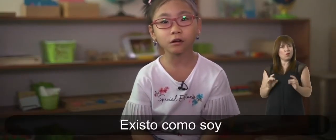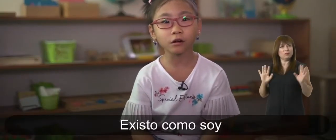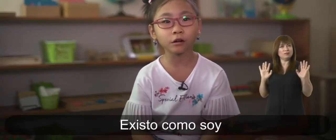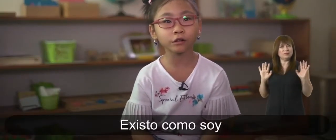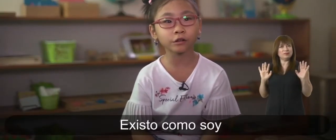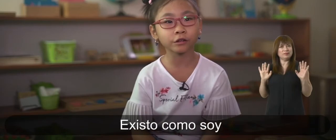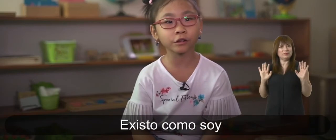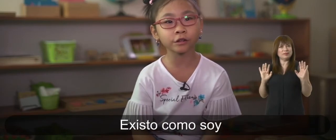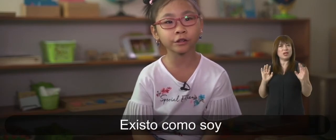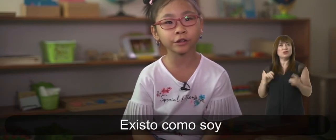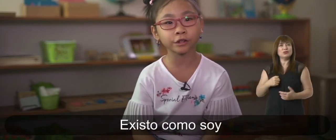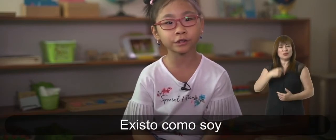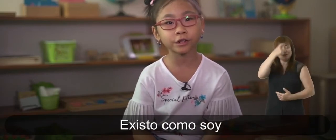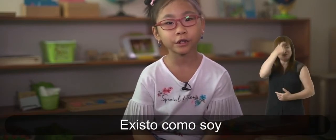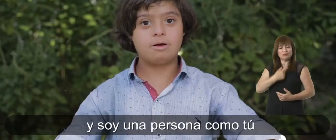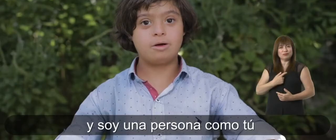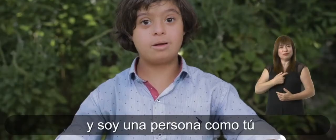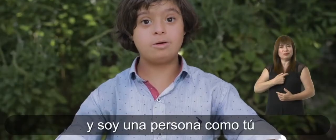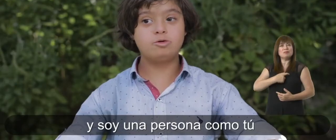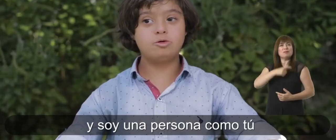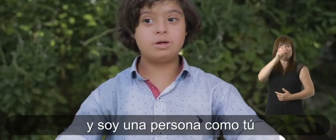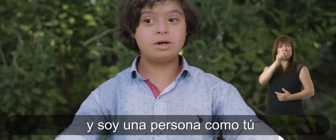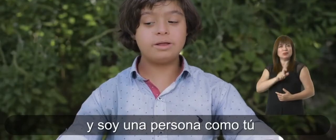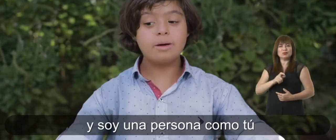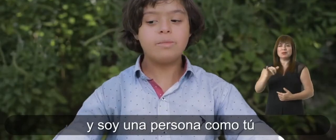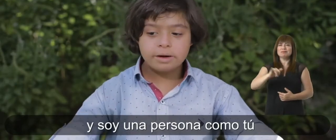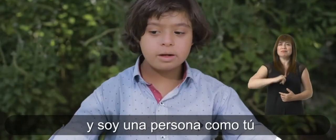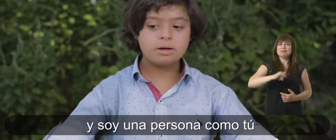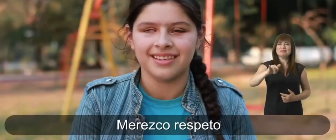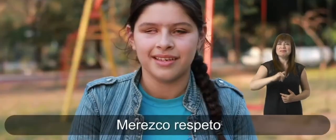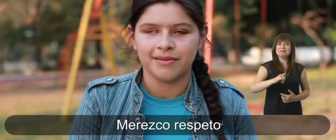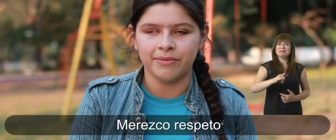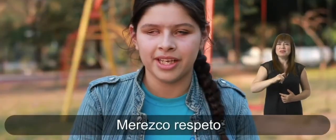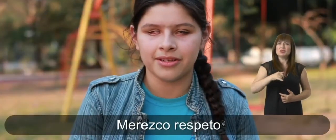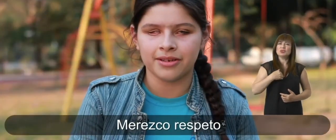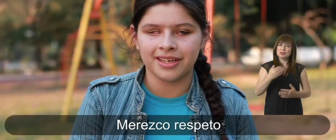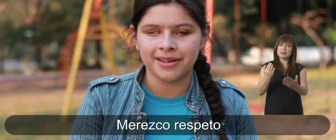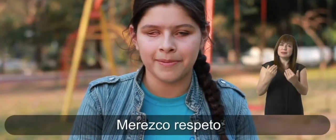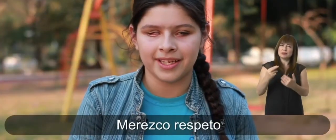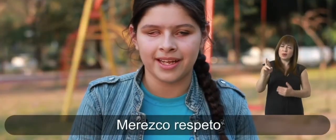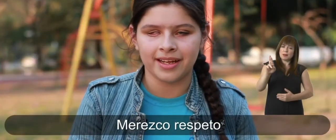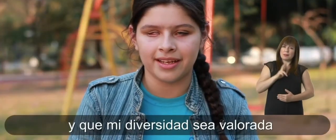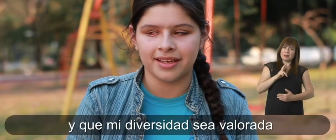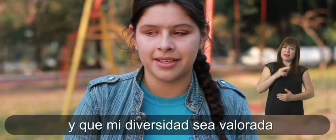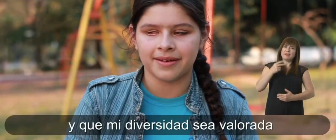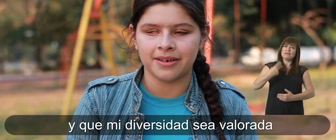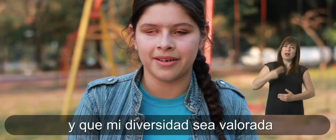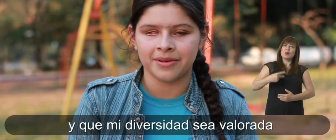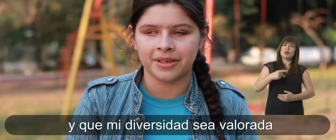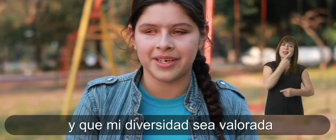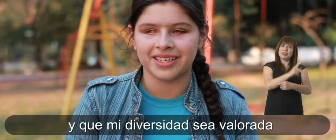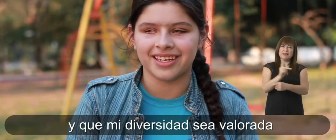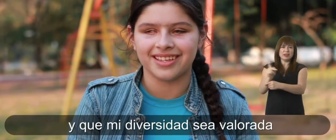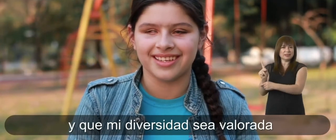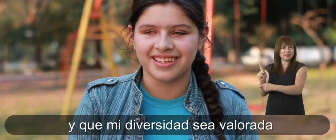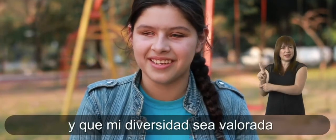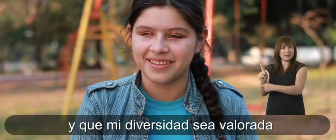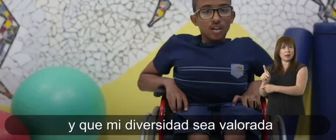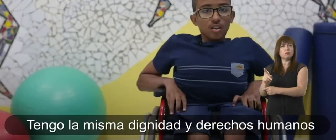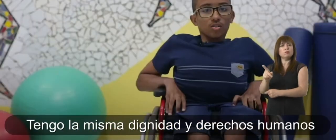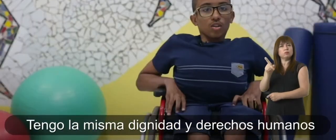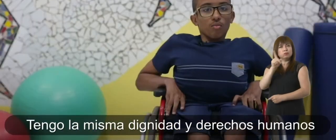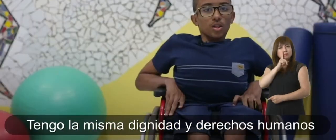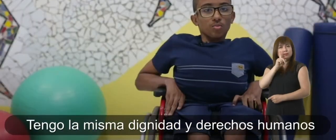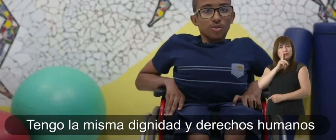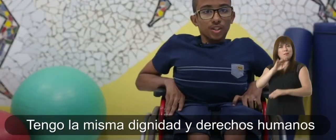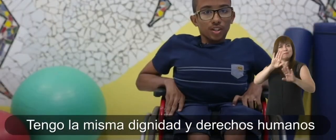Existo como soy y soy una persona como tú. Merezco respeto y que mi diversidad sea valorada.